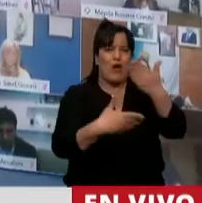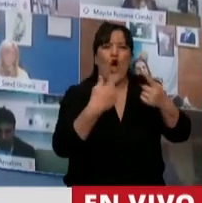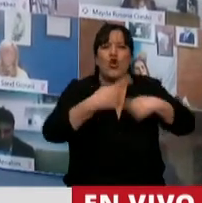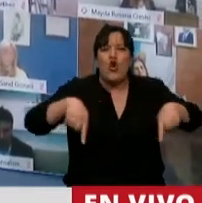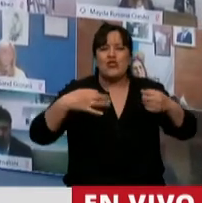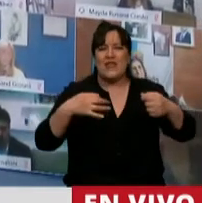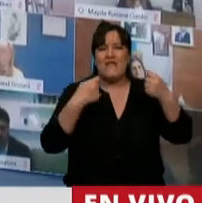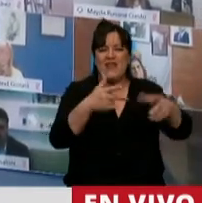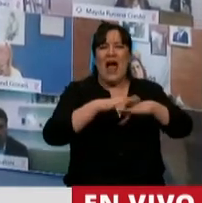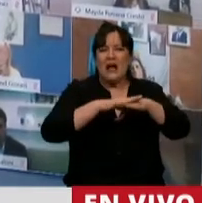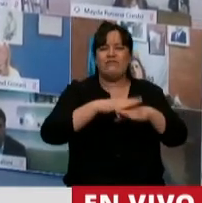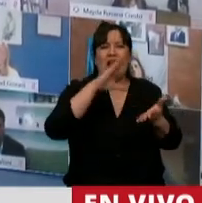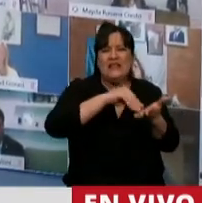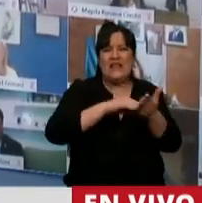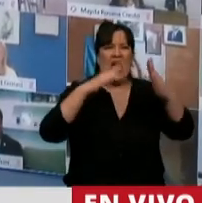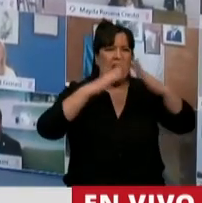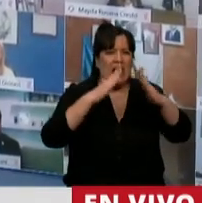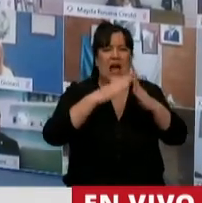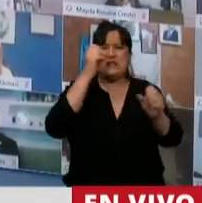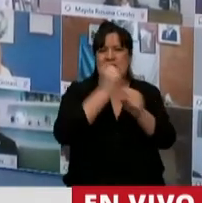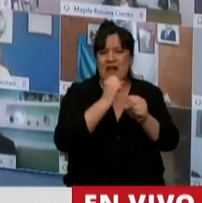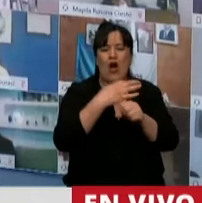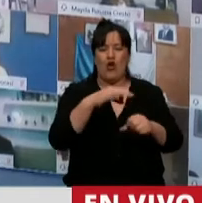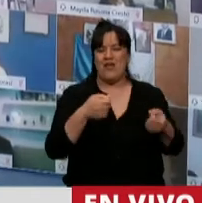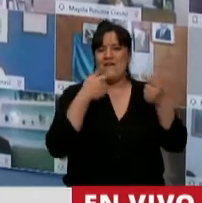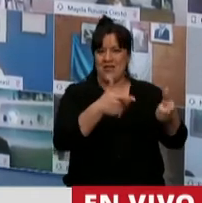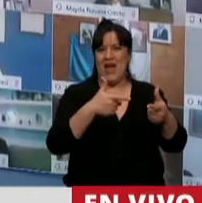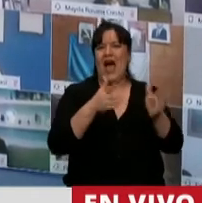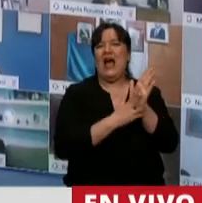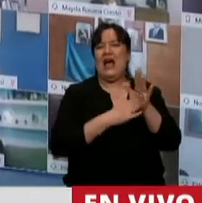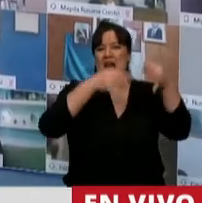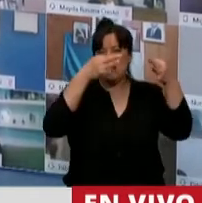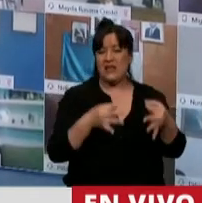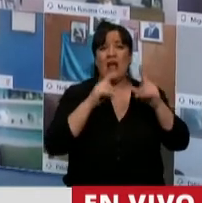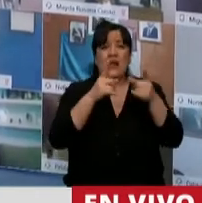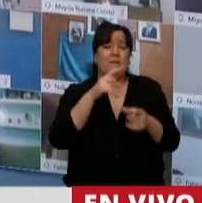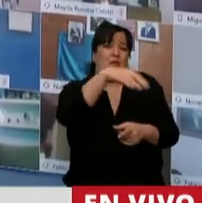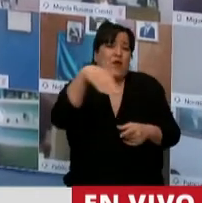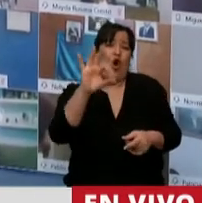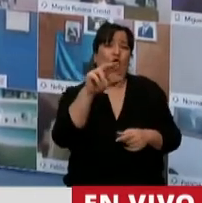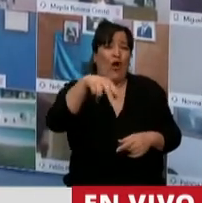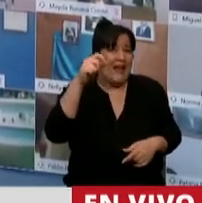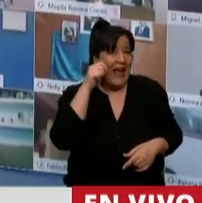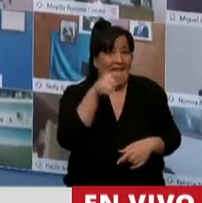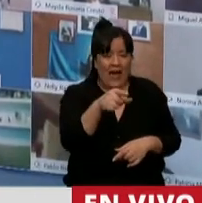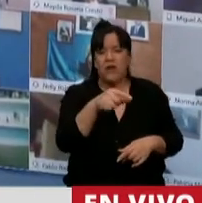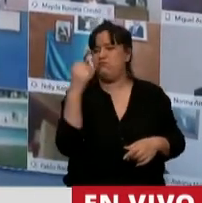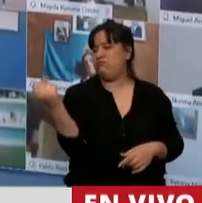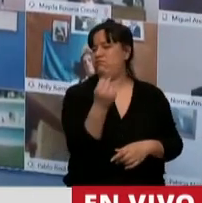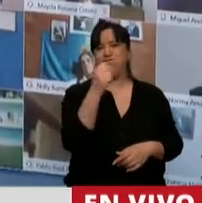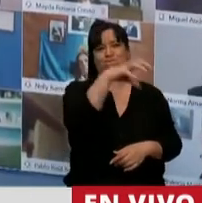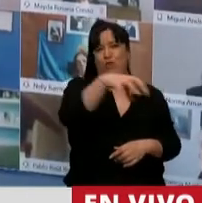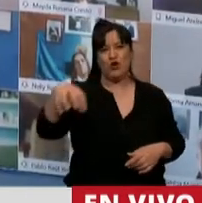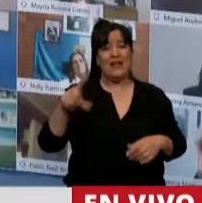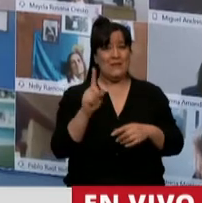garantizadas, la tierra, el pecho, el trabajo, donde las organizaciones sociales que son el corazón de este